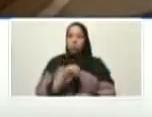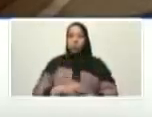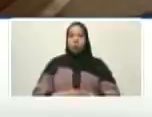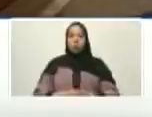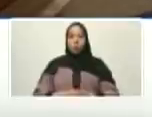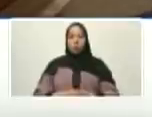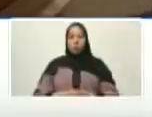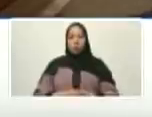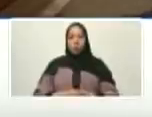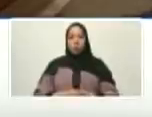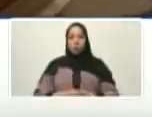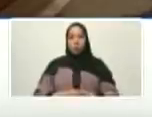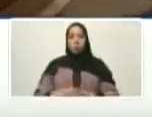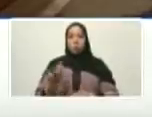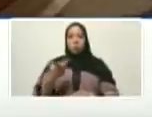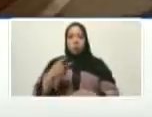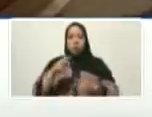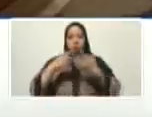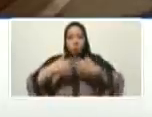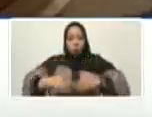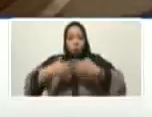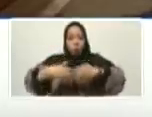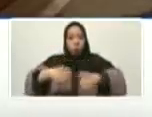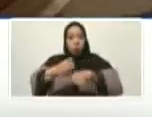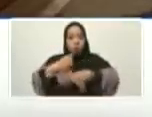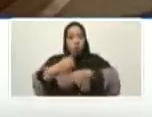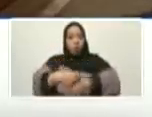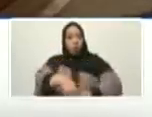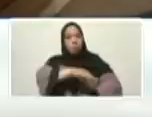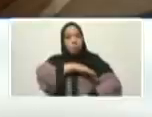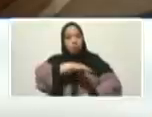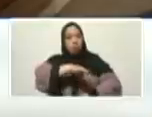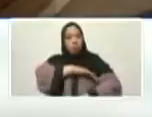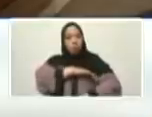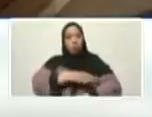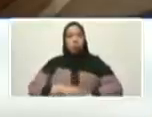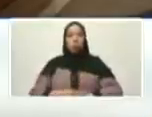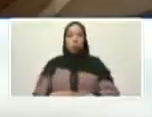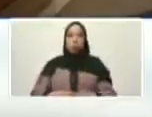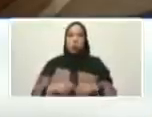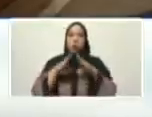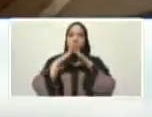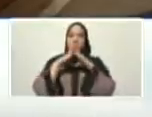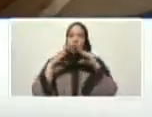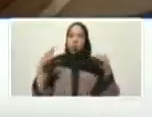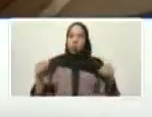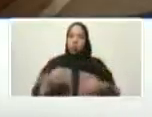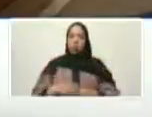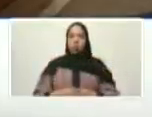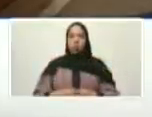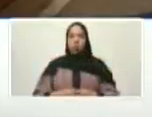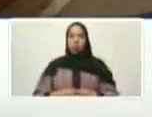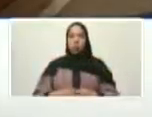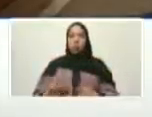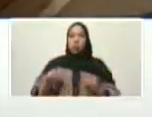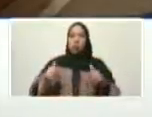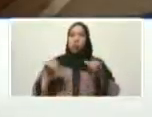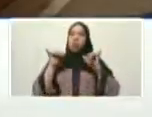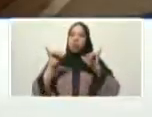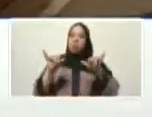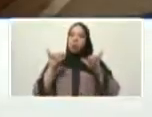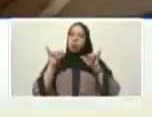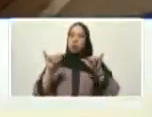emprendimientos se trata de un trabajo conjunto de todas y de todos se trata de que ahí mismo en esos